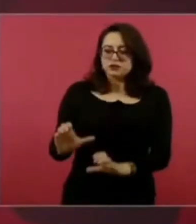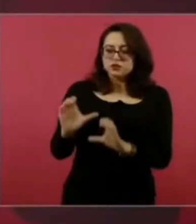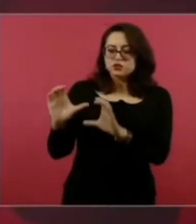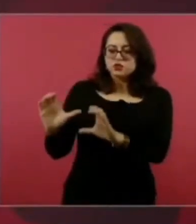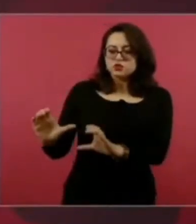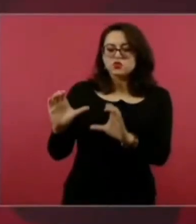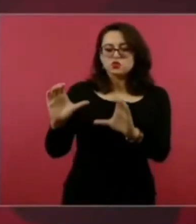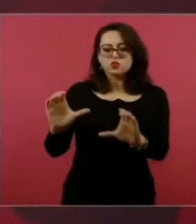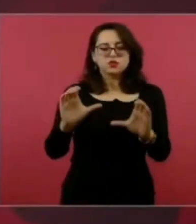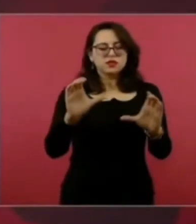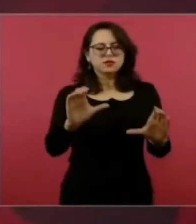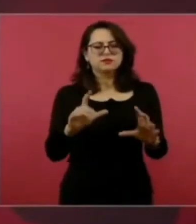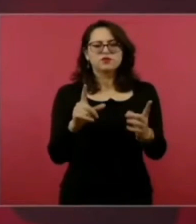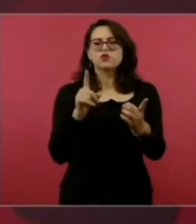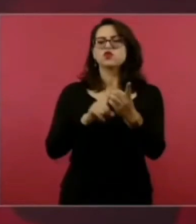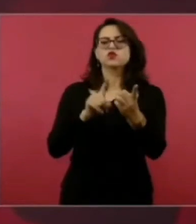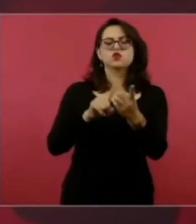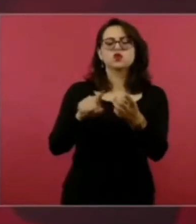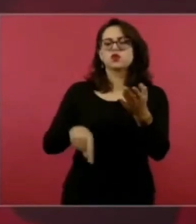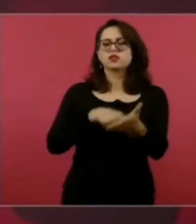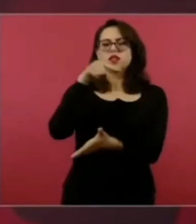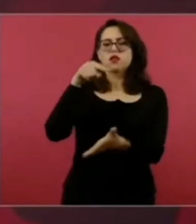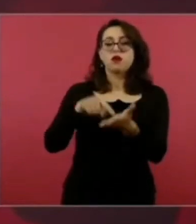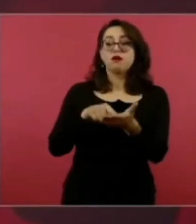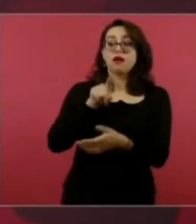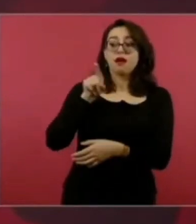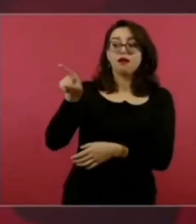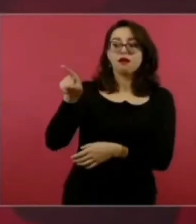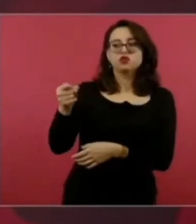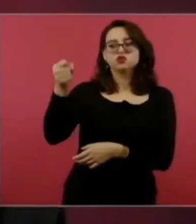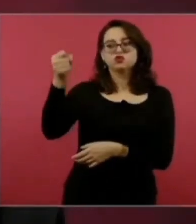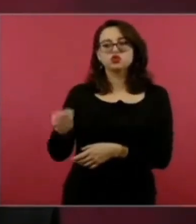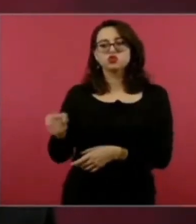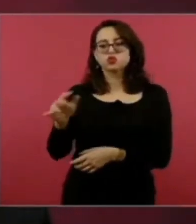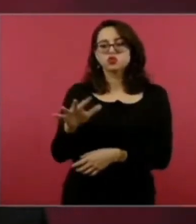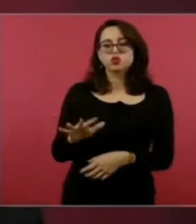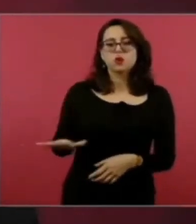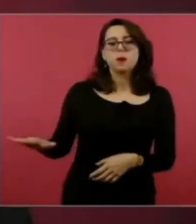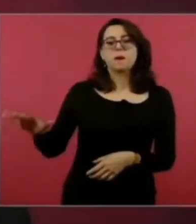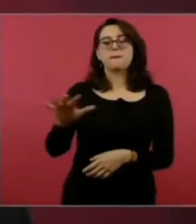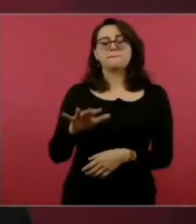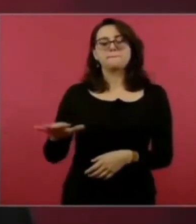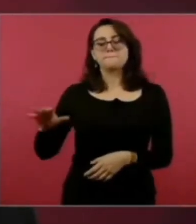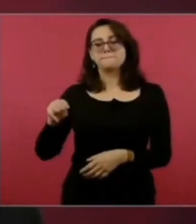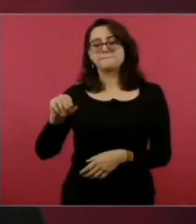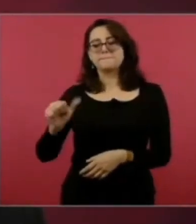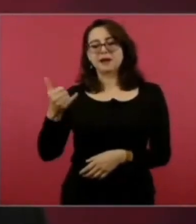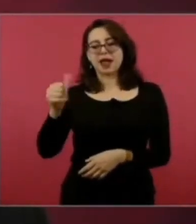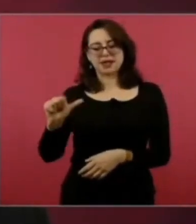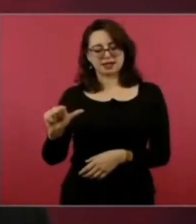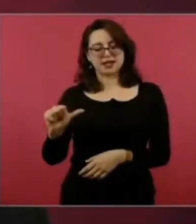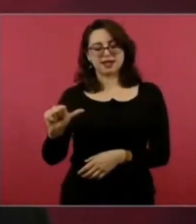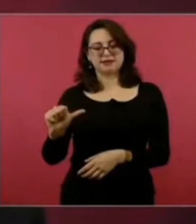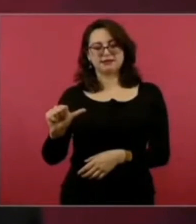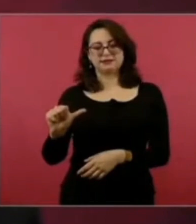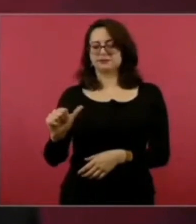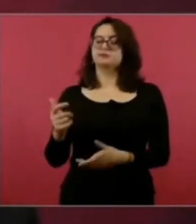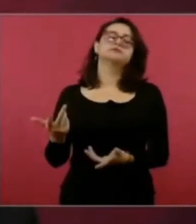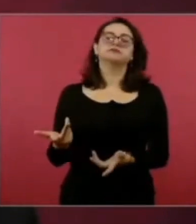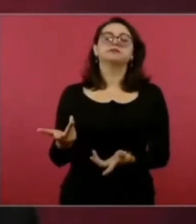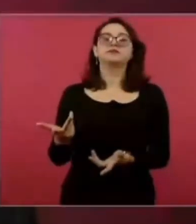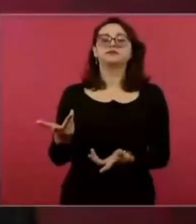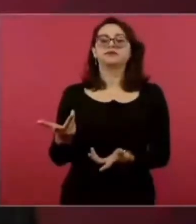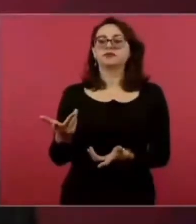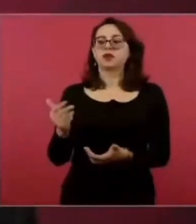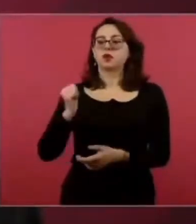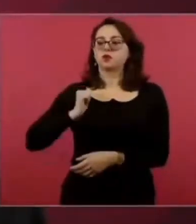la nación maya, en el sureste, y también de la importancia